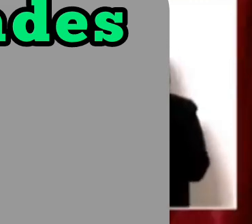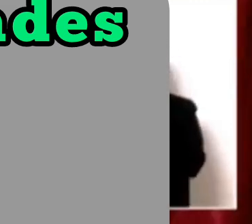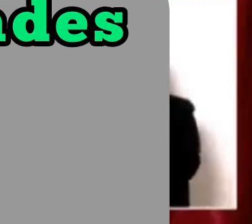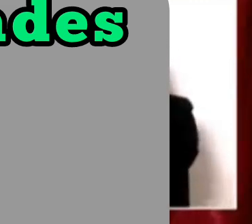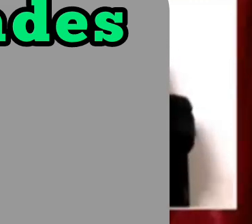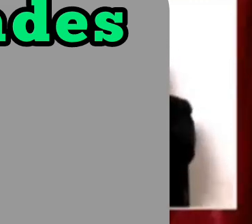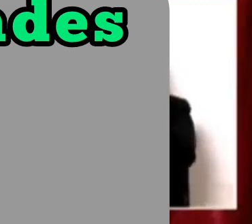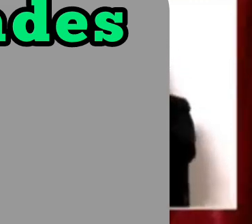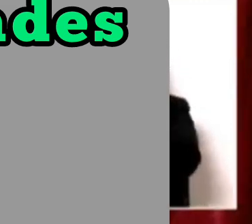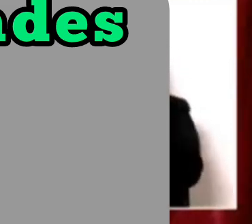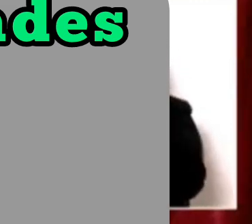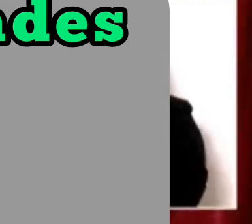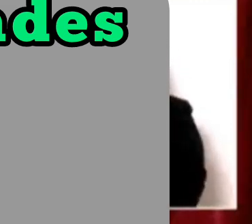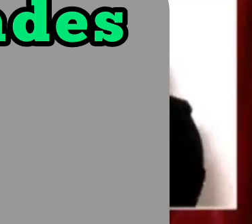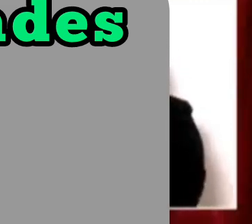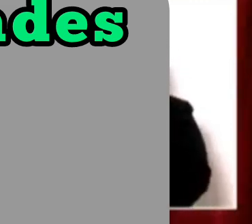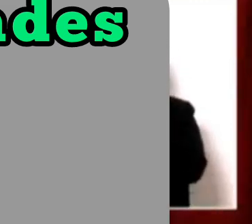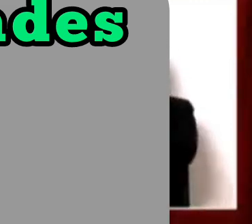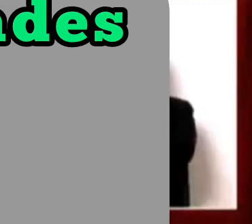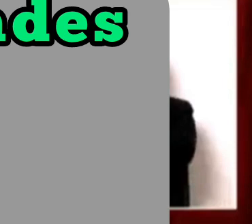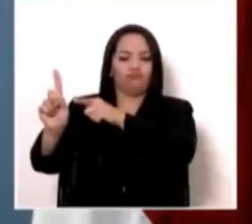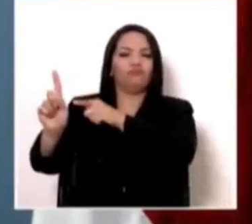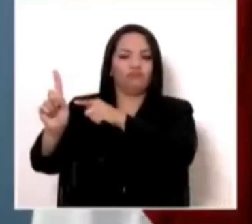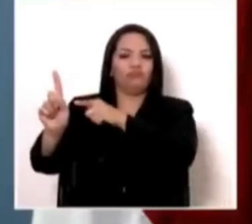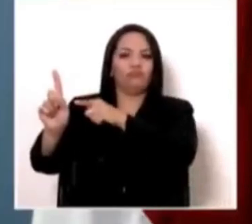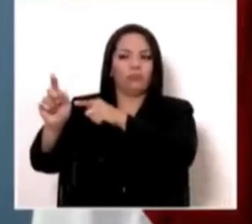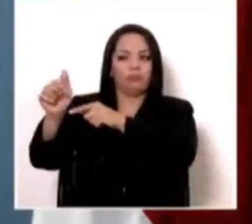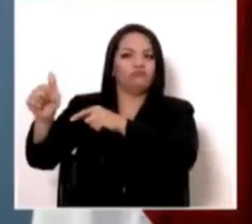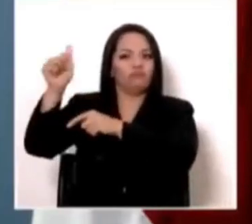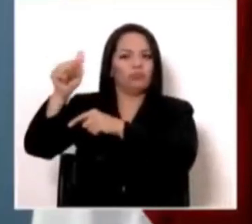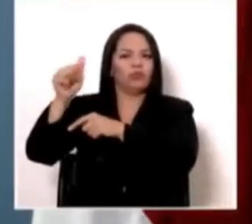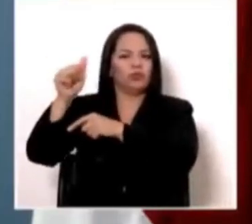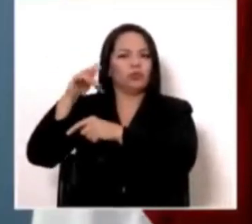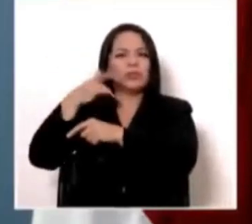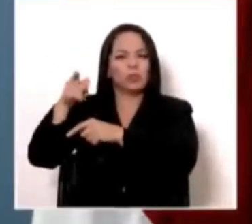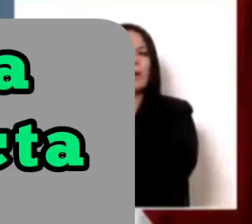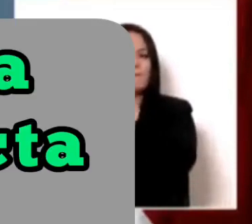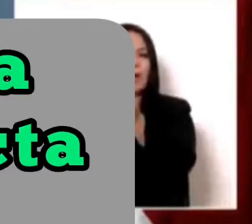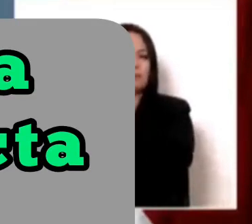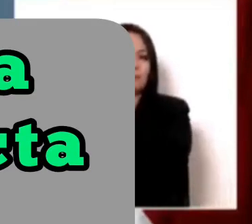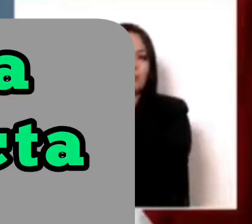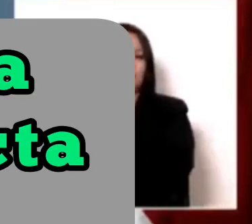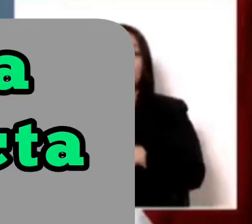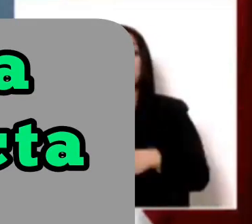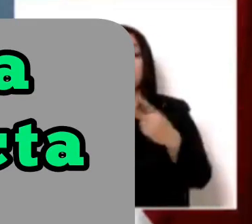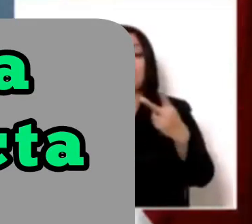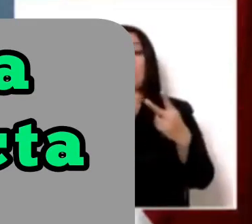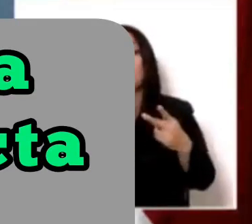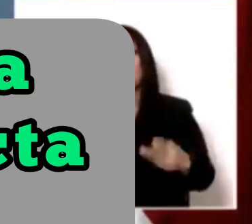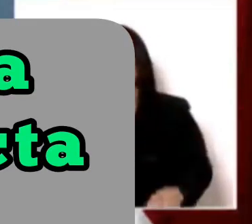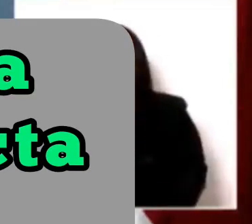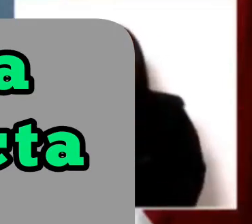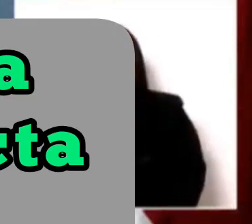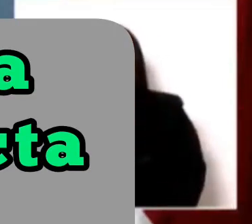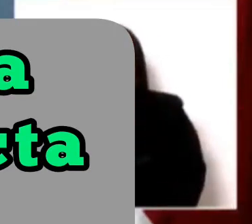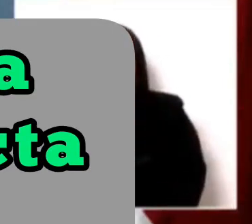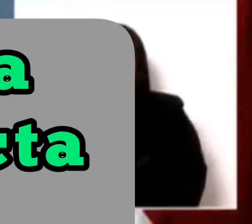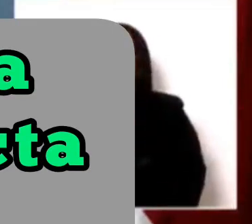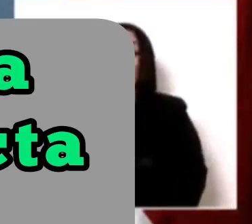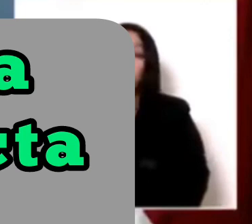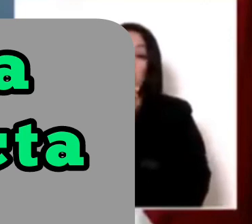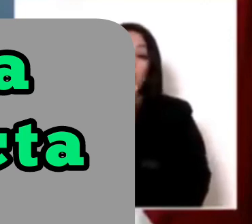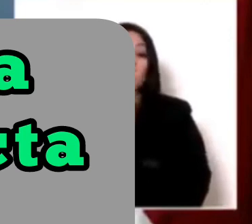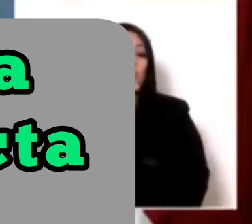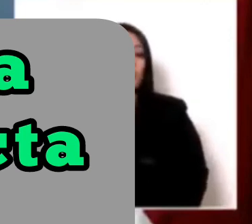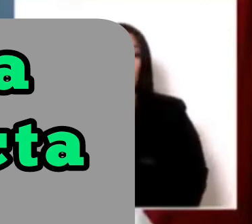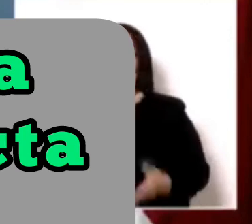acaba de nombrar va a poder poner orden. Fíjese su tel. Yo sigo diciendo que su tel es un desorden y yo sé que no